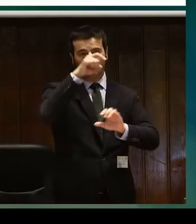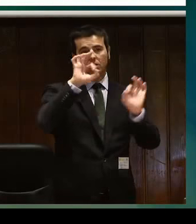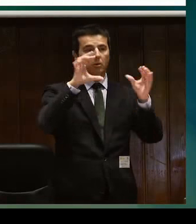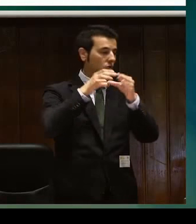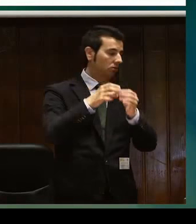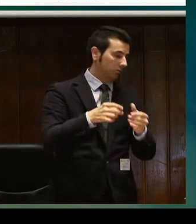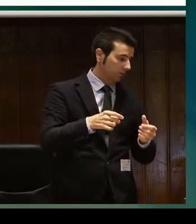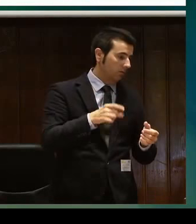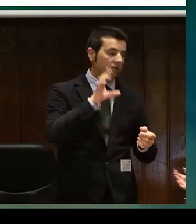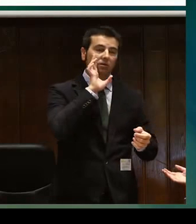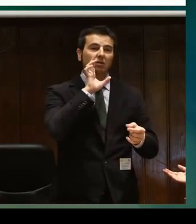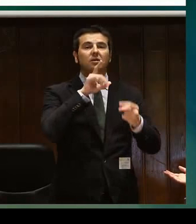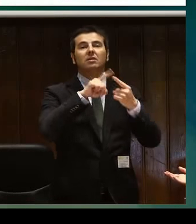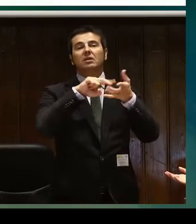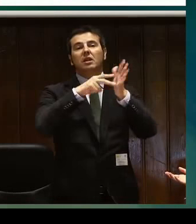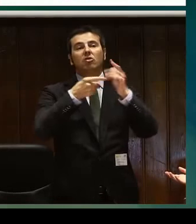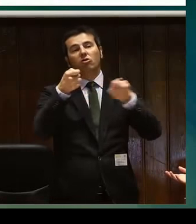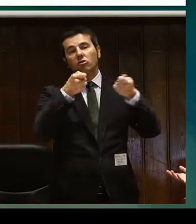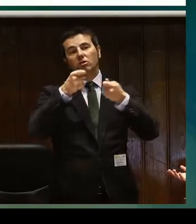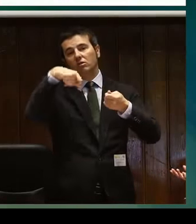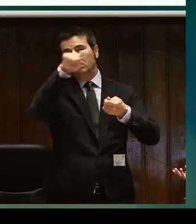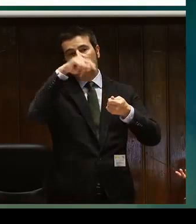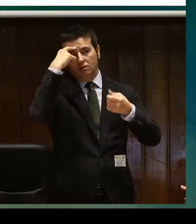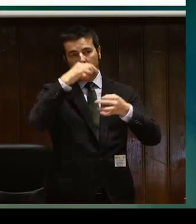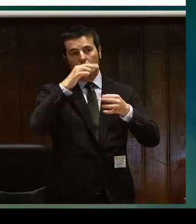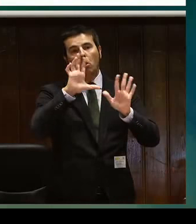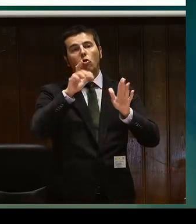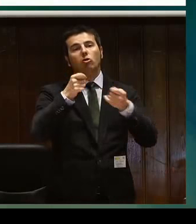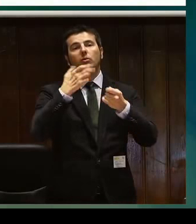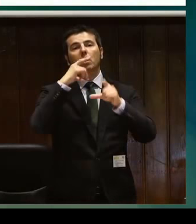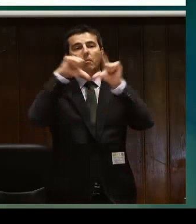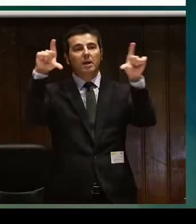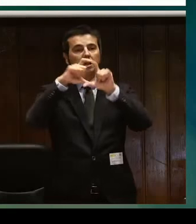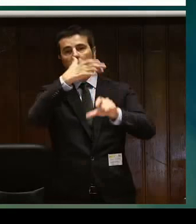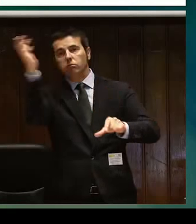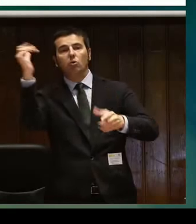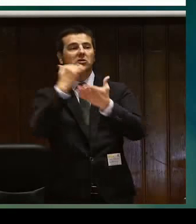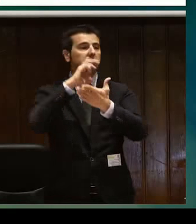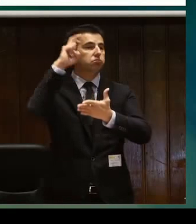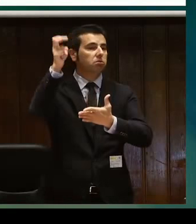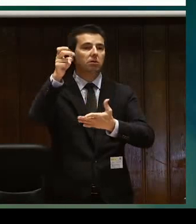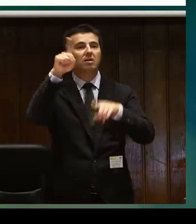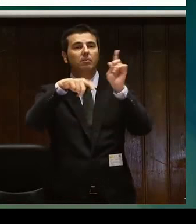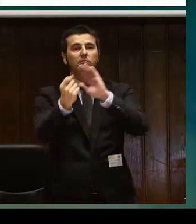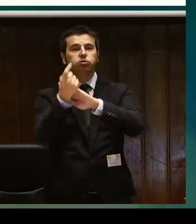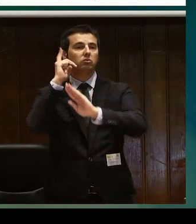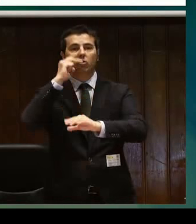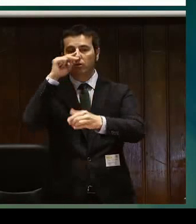de profesionales del equipo es la siguiente el coordinador técnico